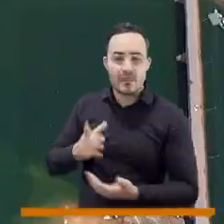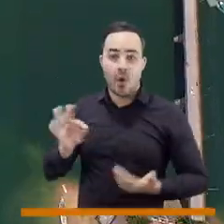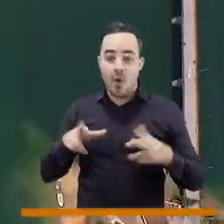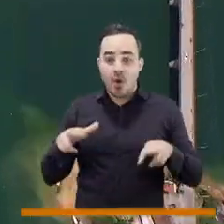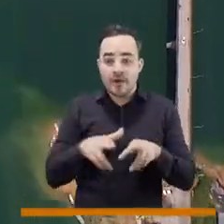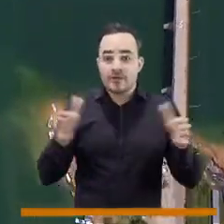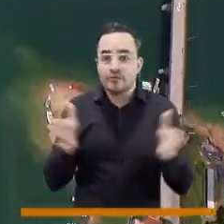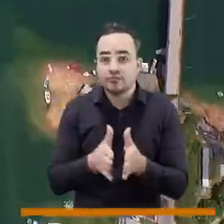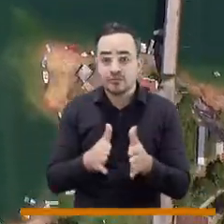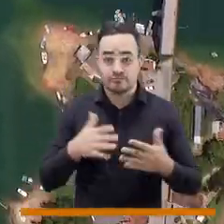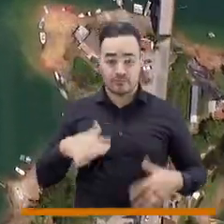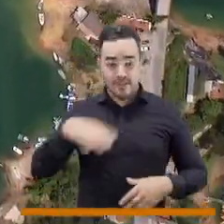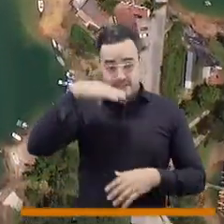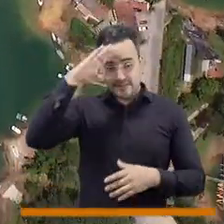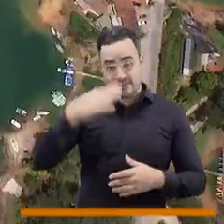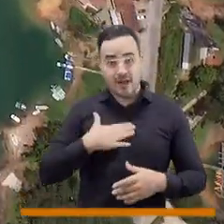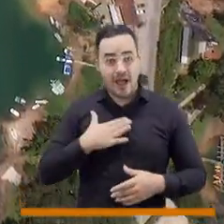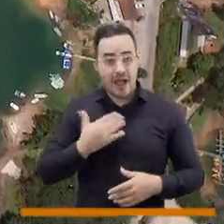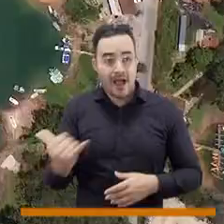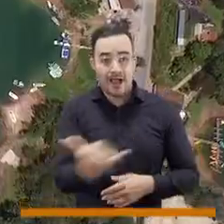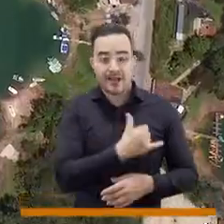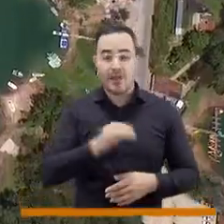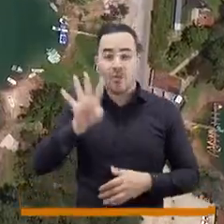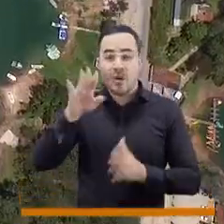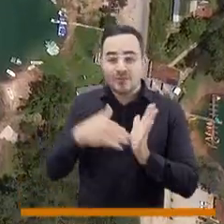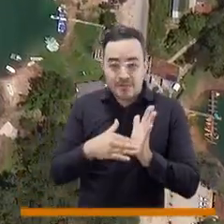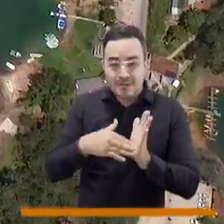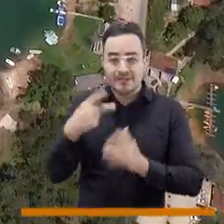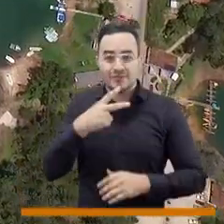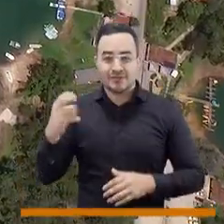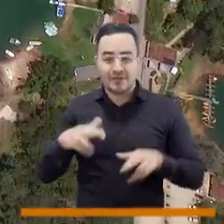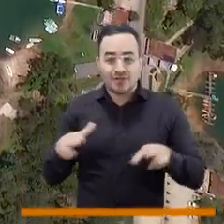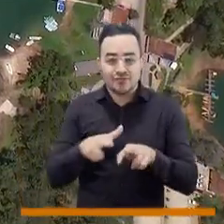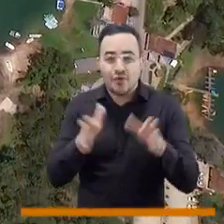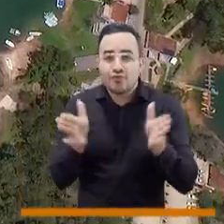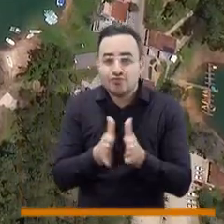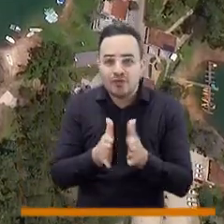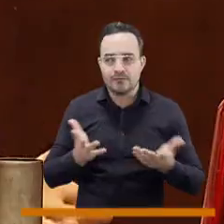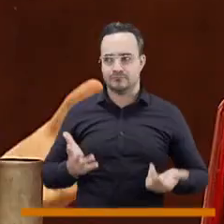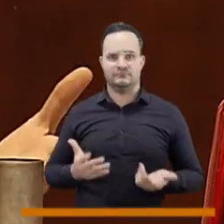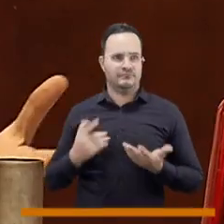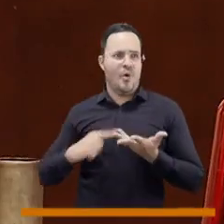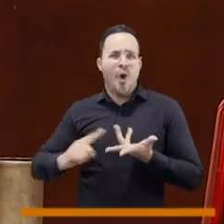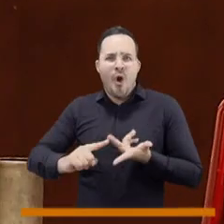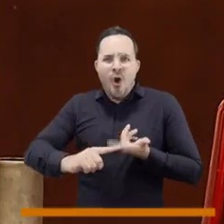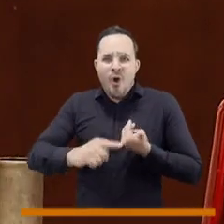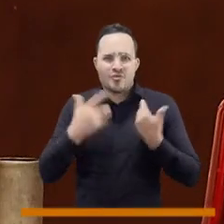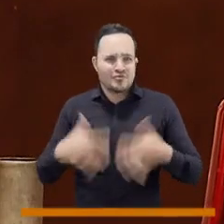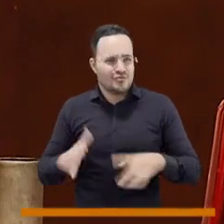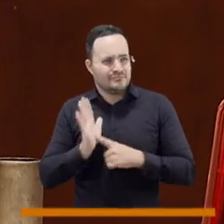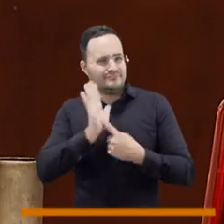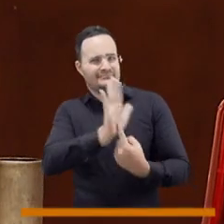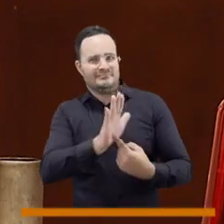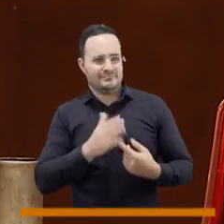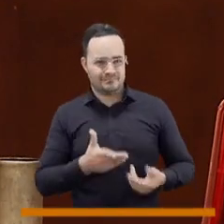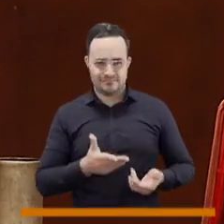contacto con las quebradas. Medellín tiene 4.200 quebradas, que son una gran oportunidad para